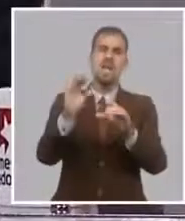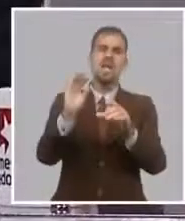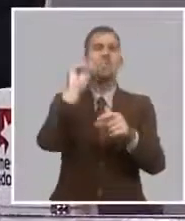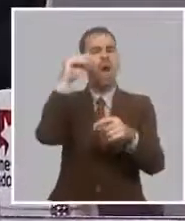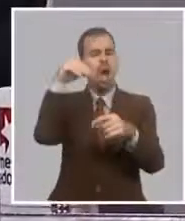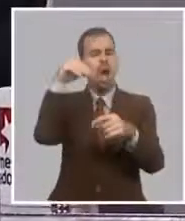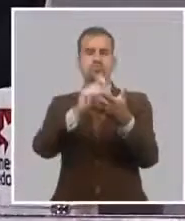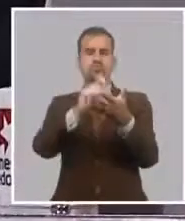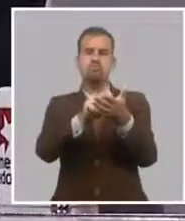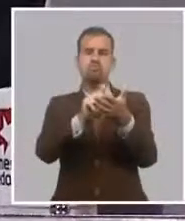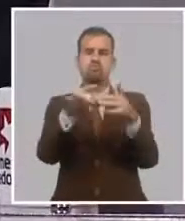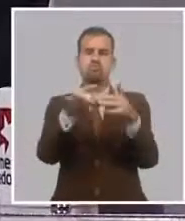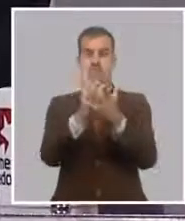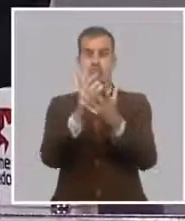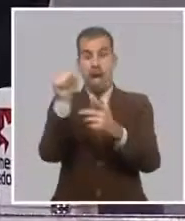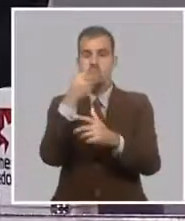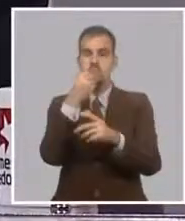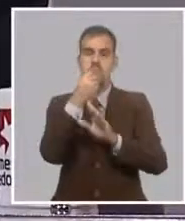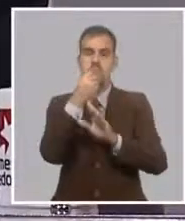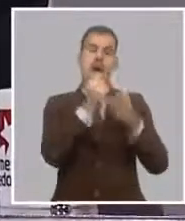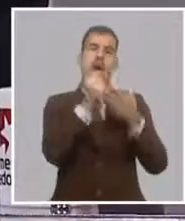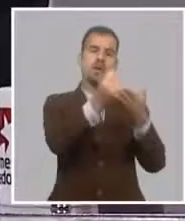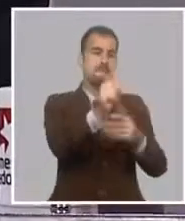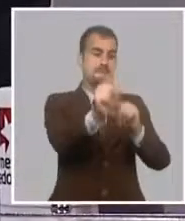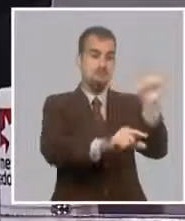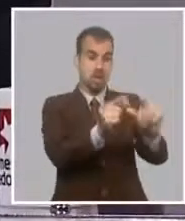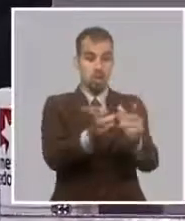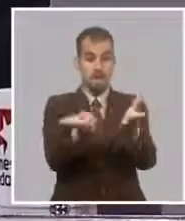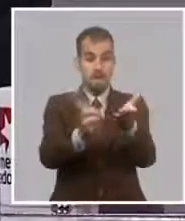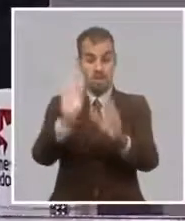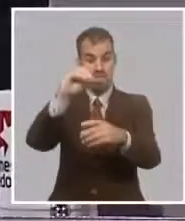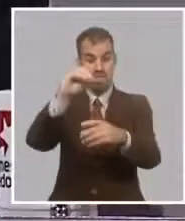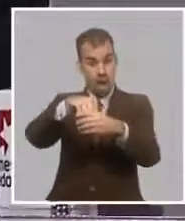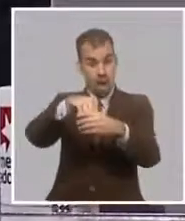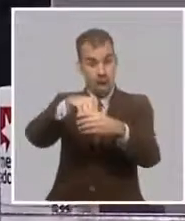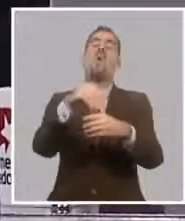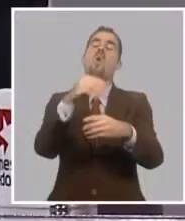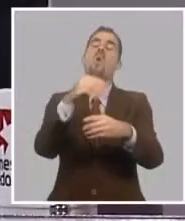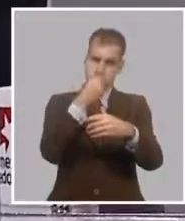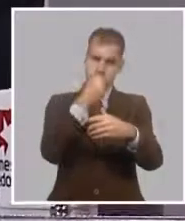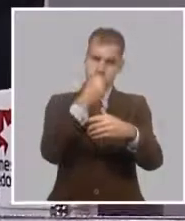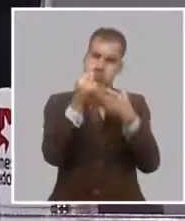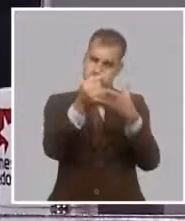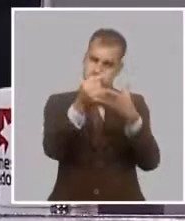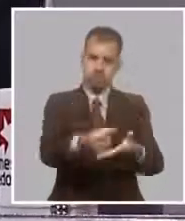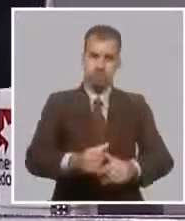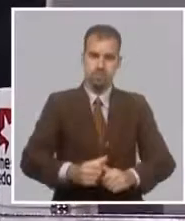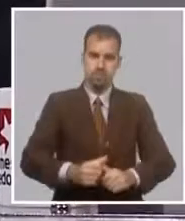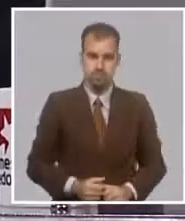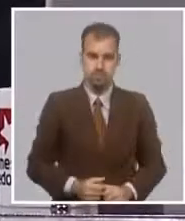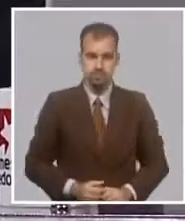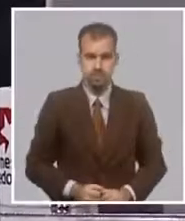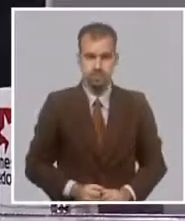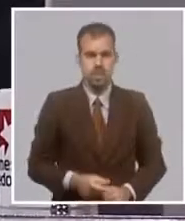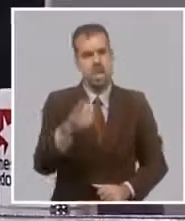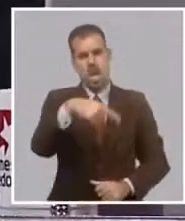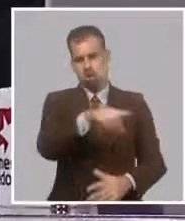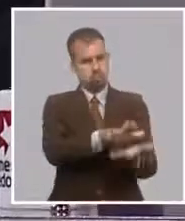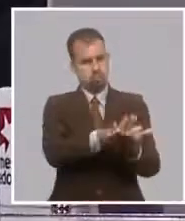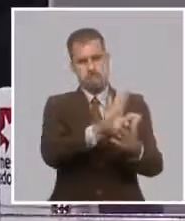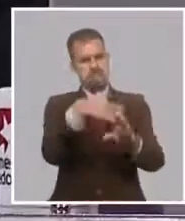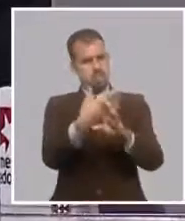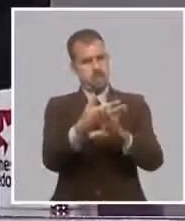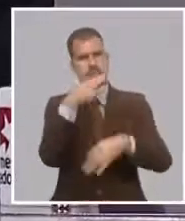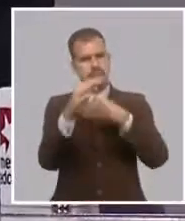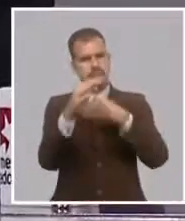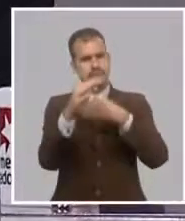respaldar los créditos a sus asociados. Y también, y esto se vincula con lo que vamos a hablar después de la bancarización,